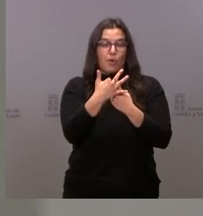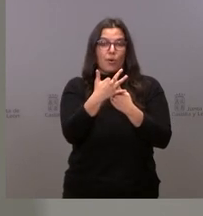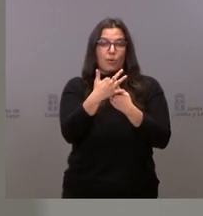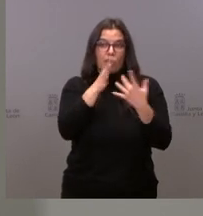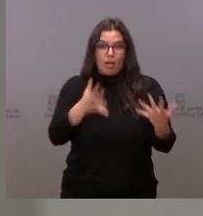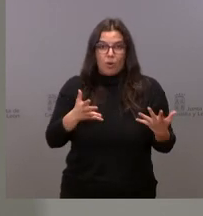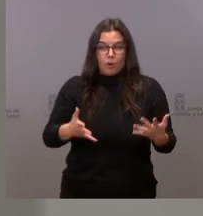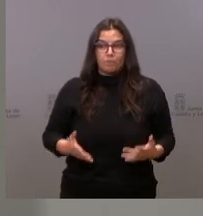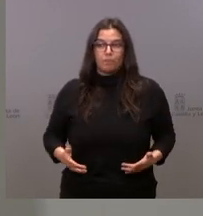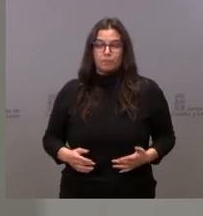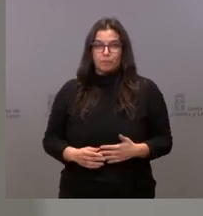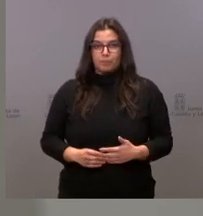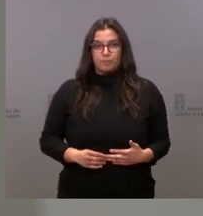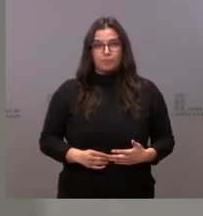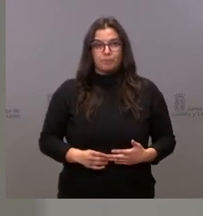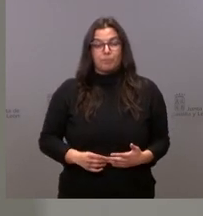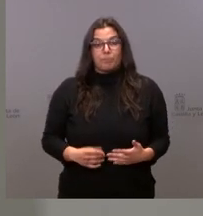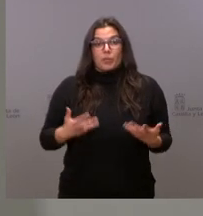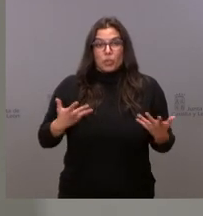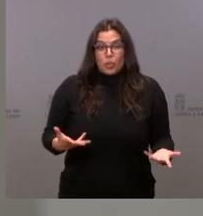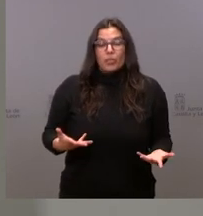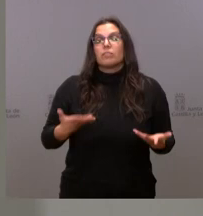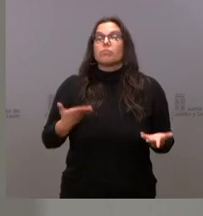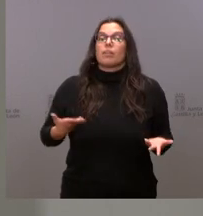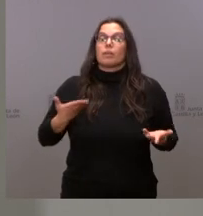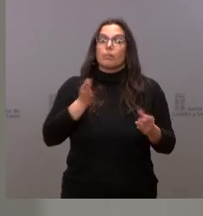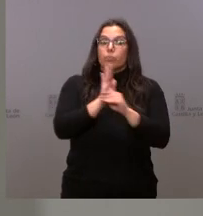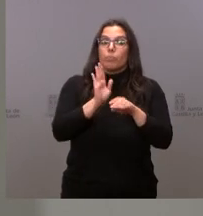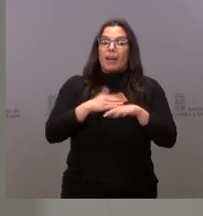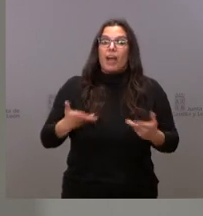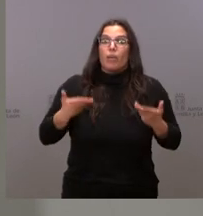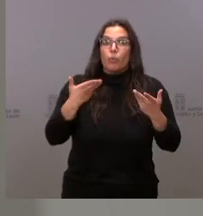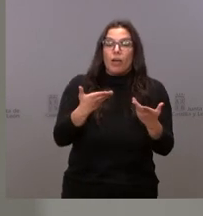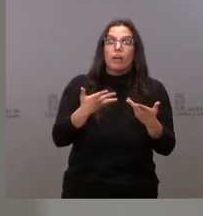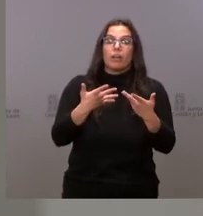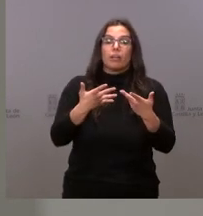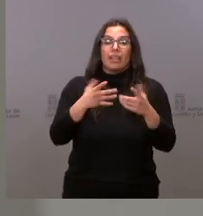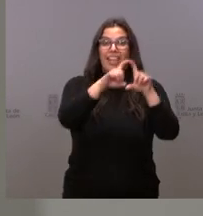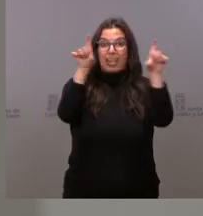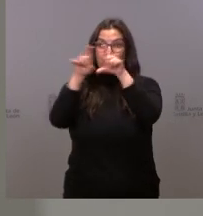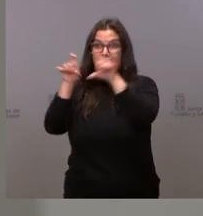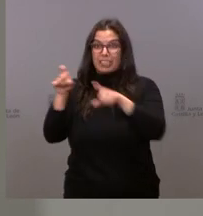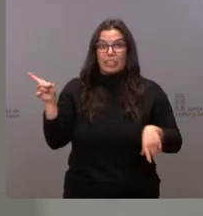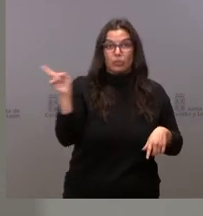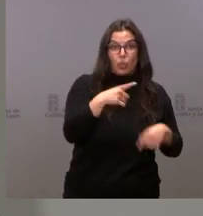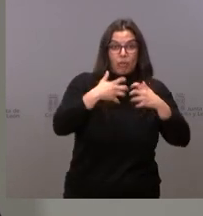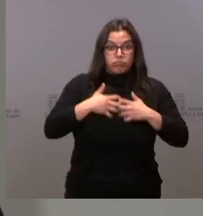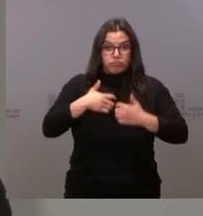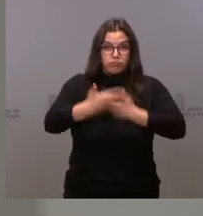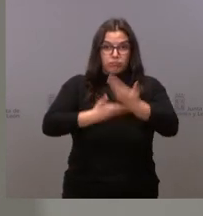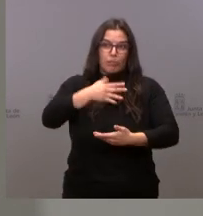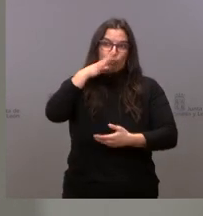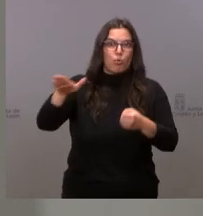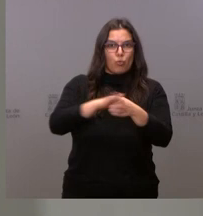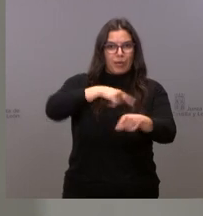este momento. Y, por tanto, a ayudar a mantener el funcionamiento de todas estas empresas que dan cobertura a nuestro transporte